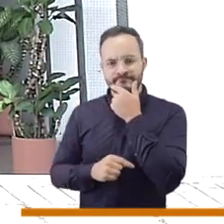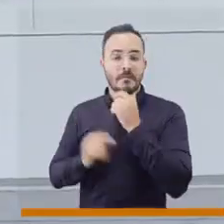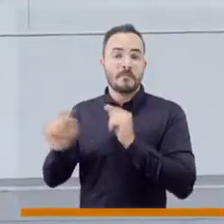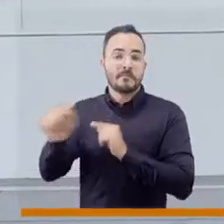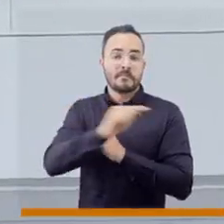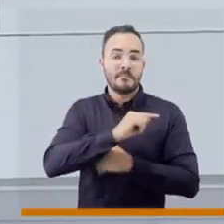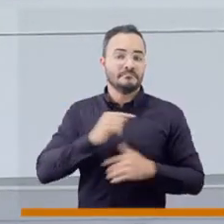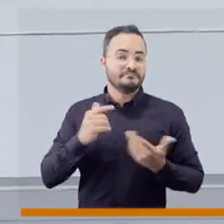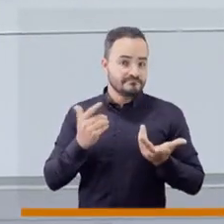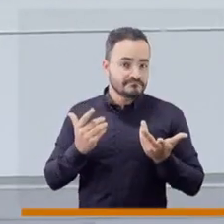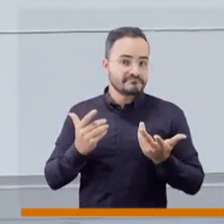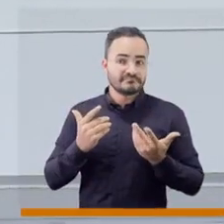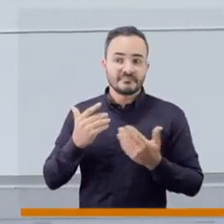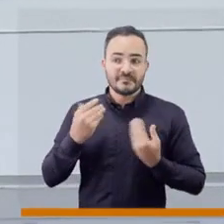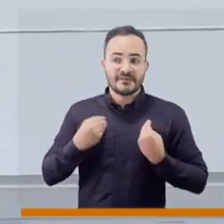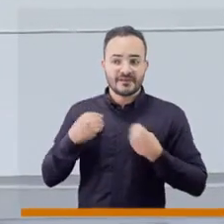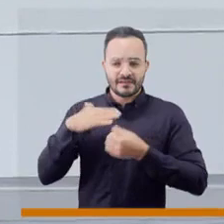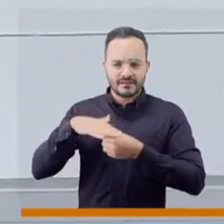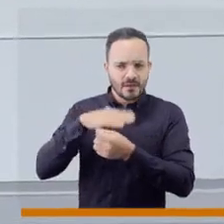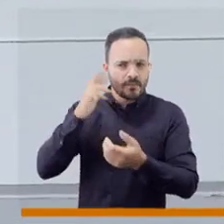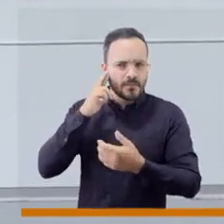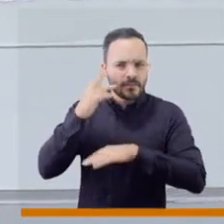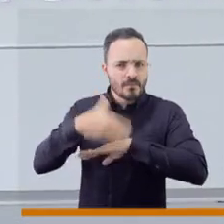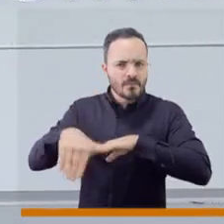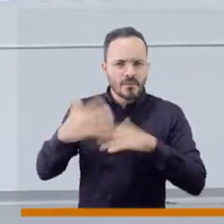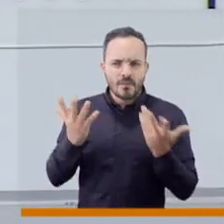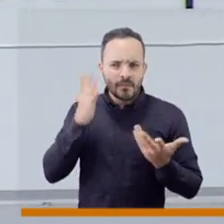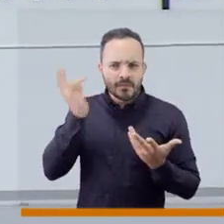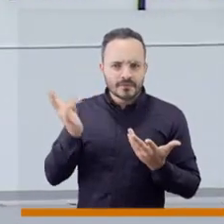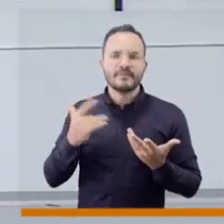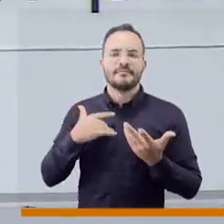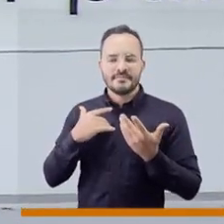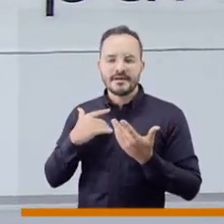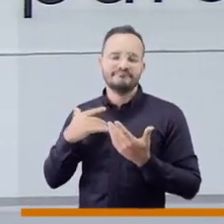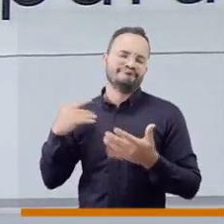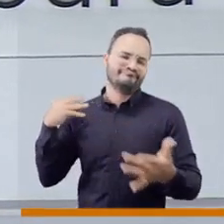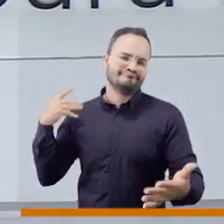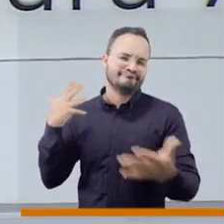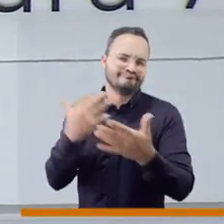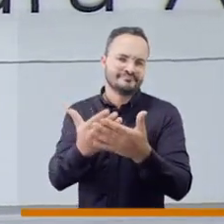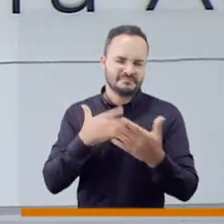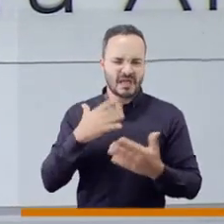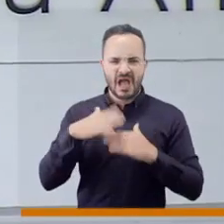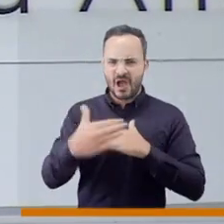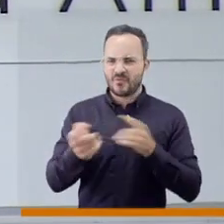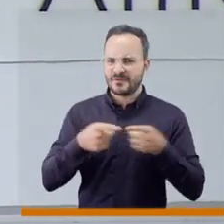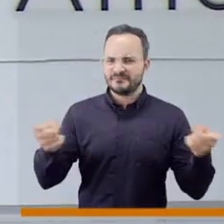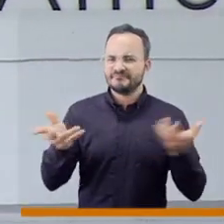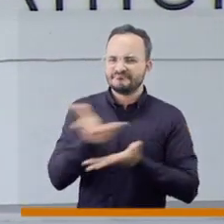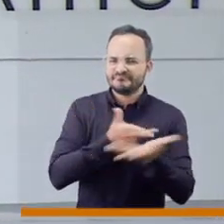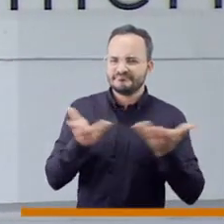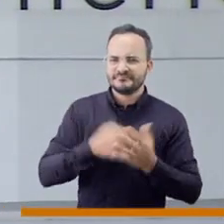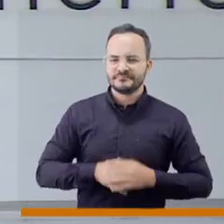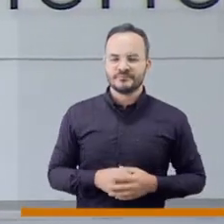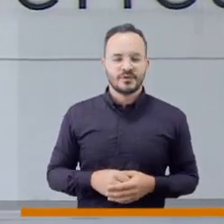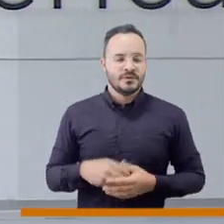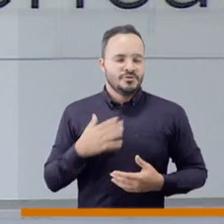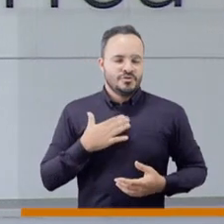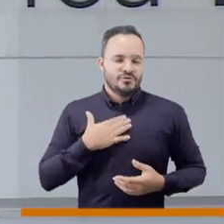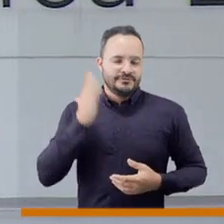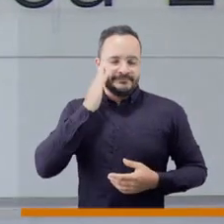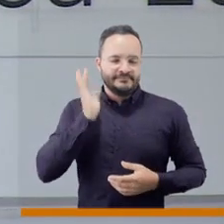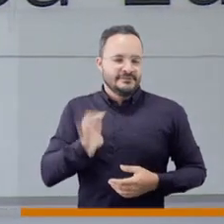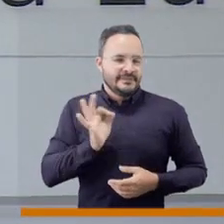un momento de su vida en una situación de calle y creo que de eso vamos a hablar ahora, porque siempre, yo lo digo un poco